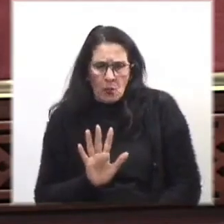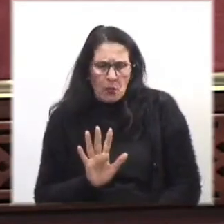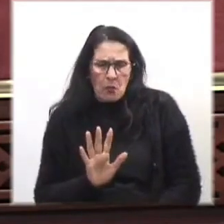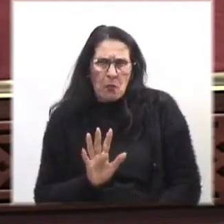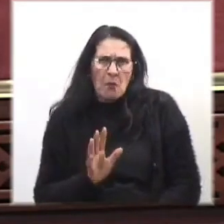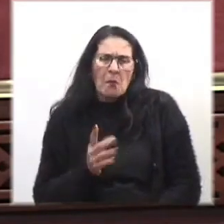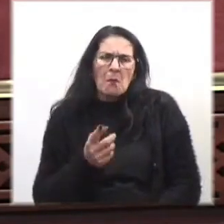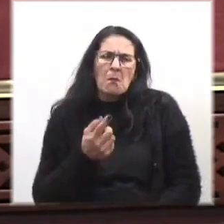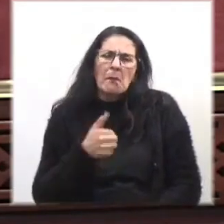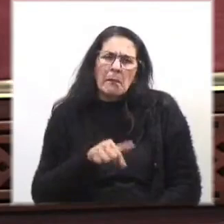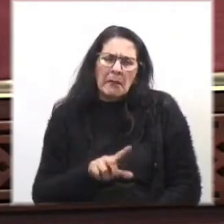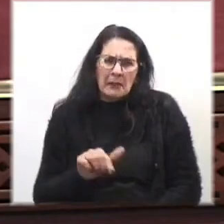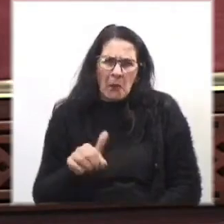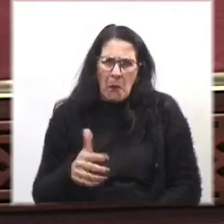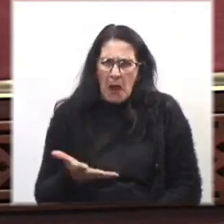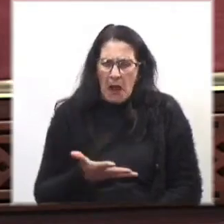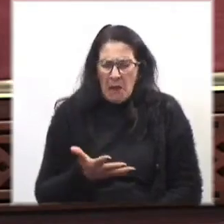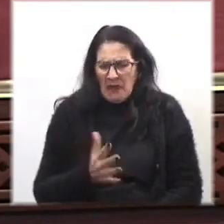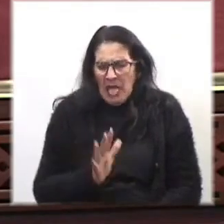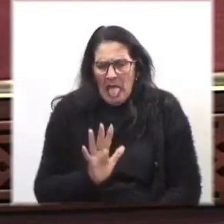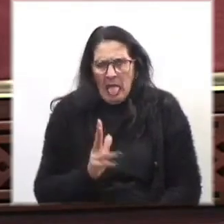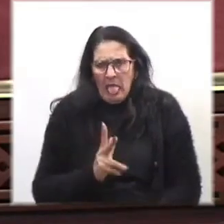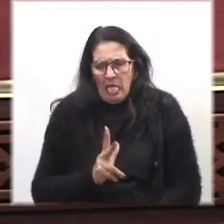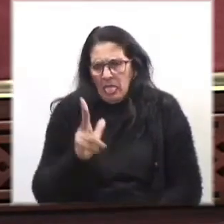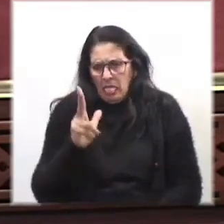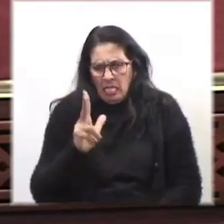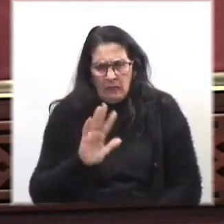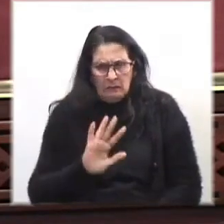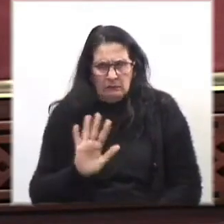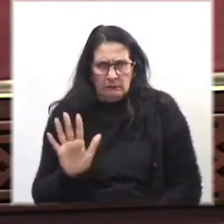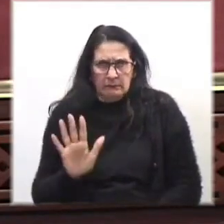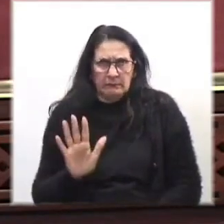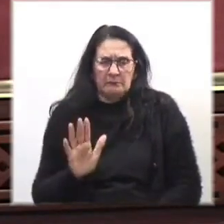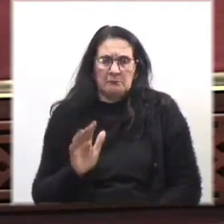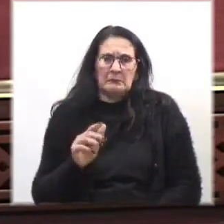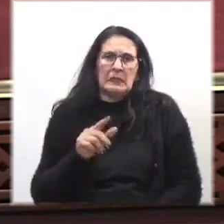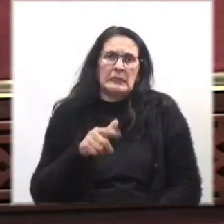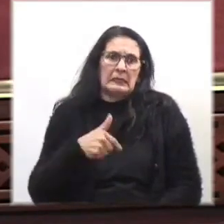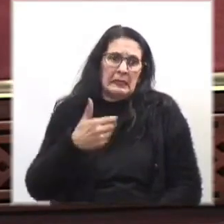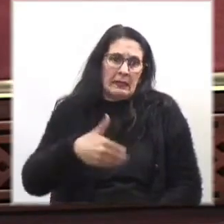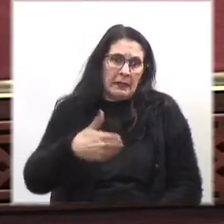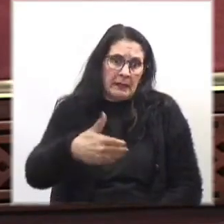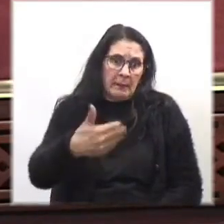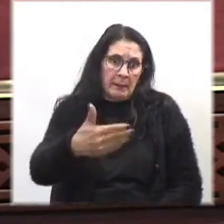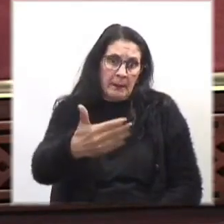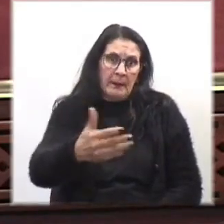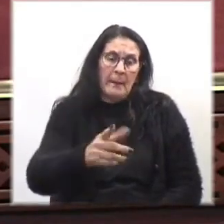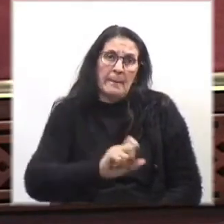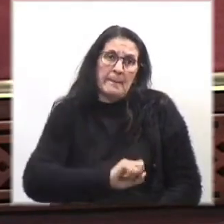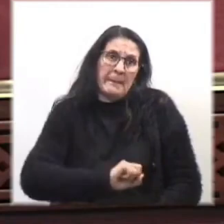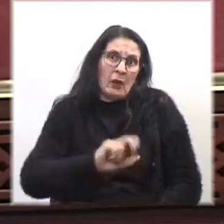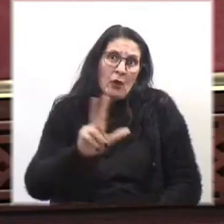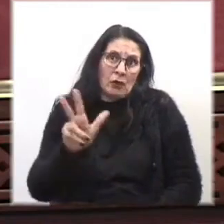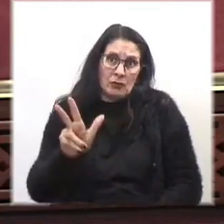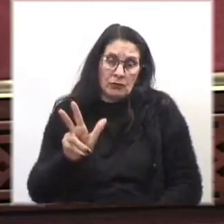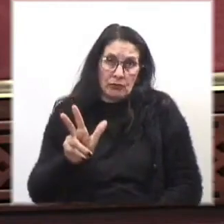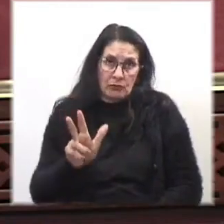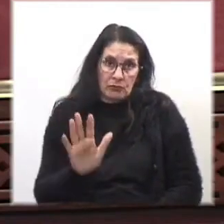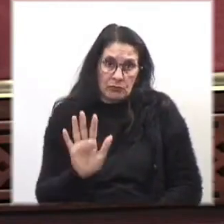pero resulta que ahora es una porquería, y lo será mucho peor todavía dentro de una